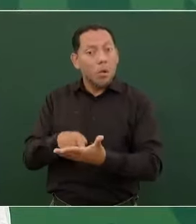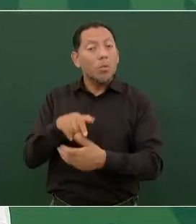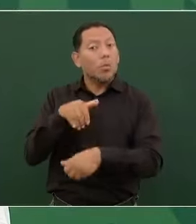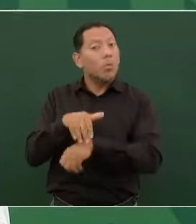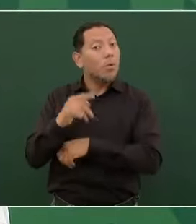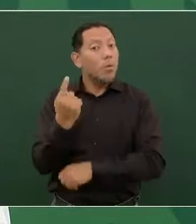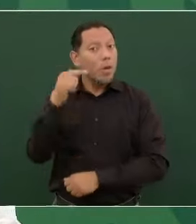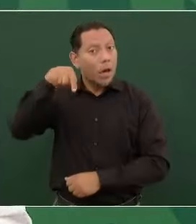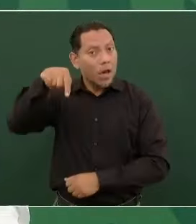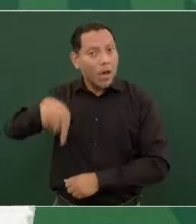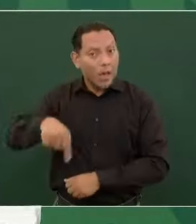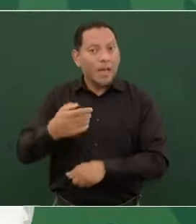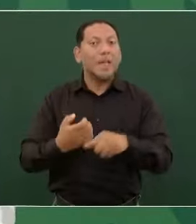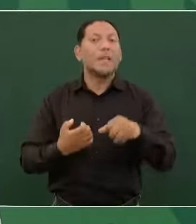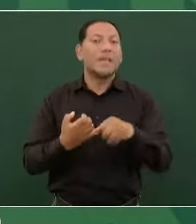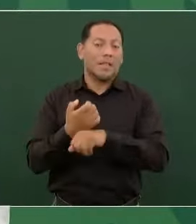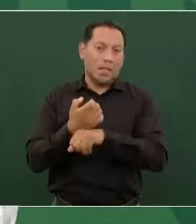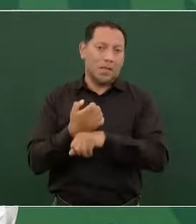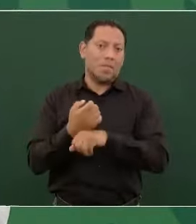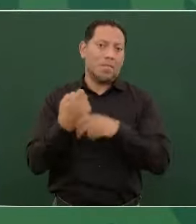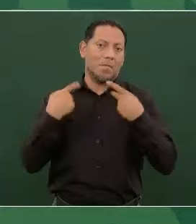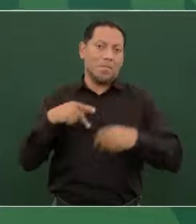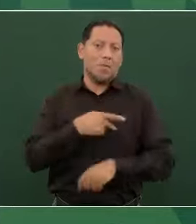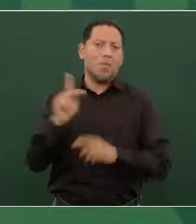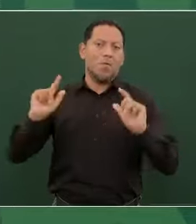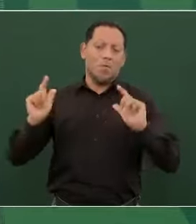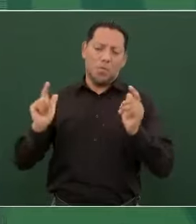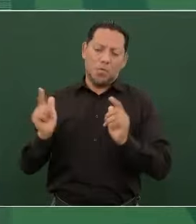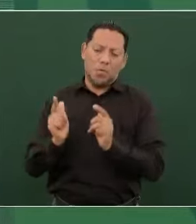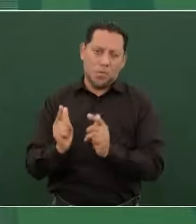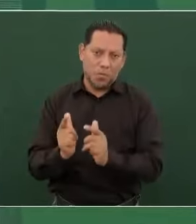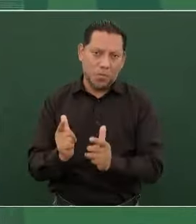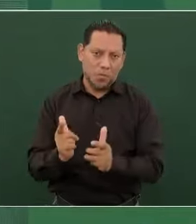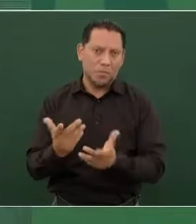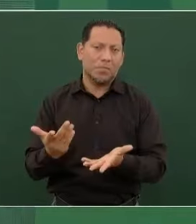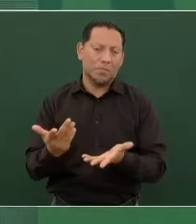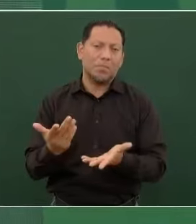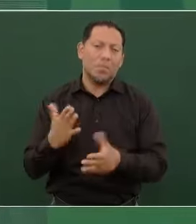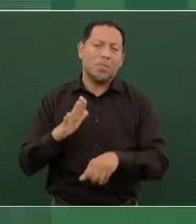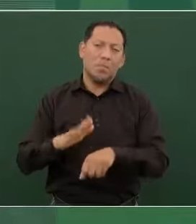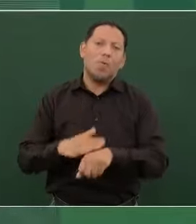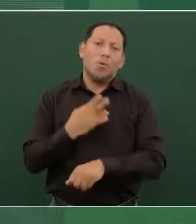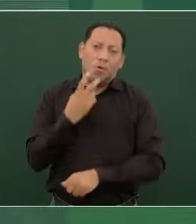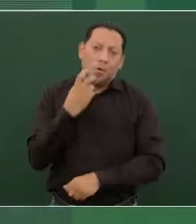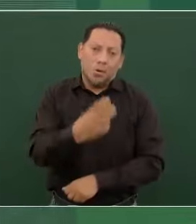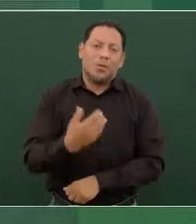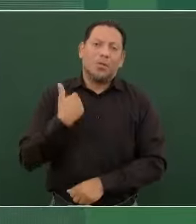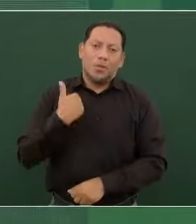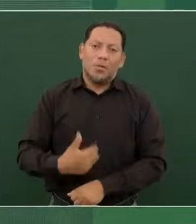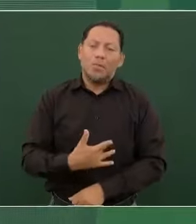Por eso me siento